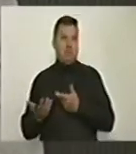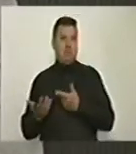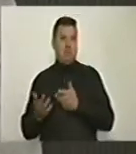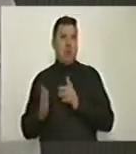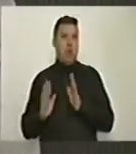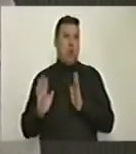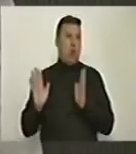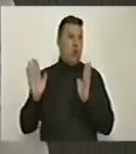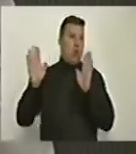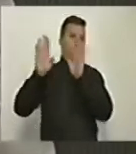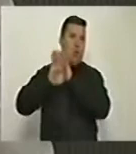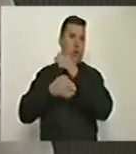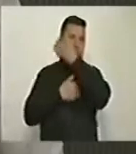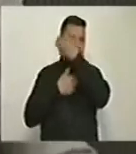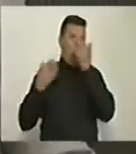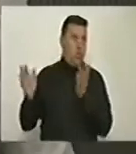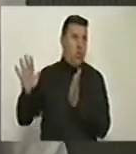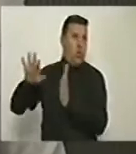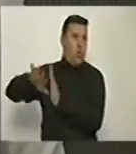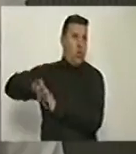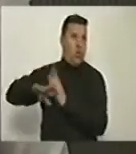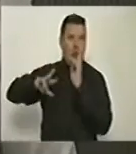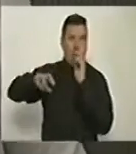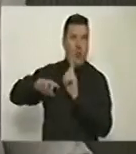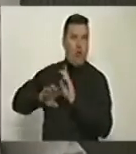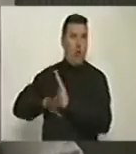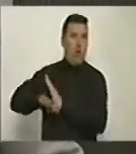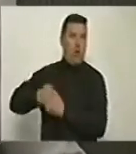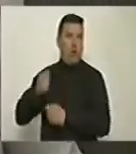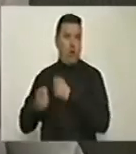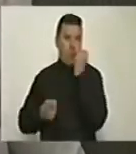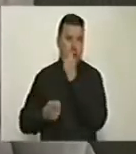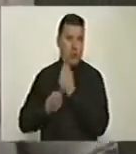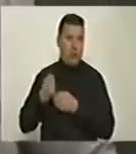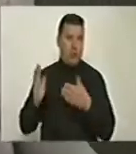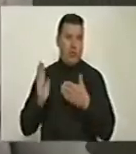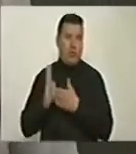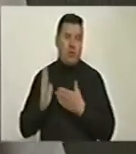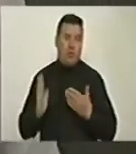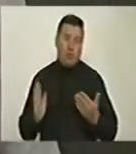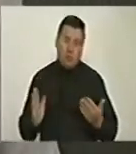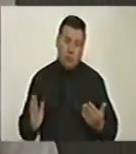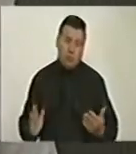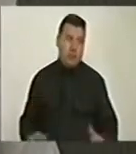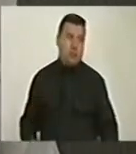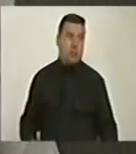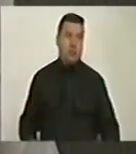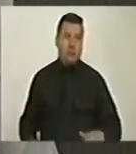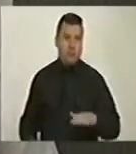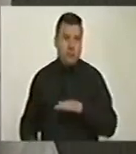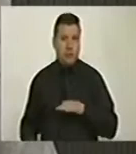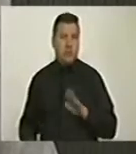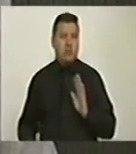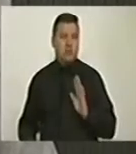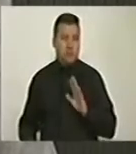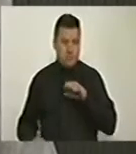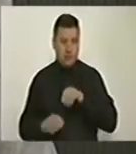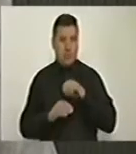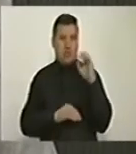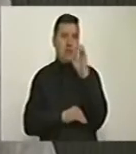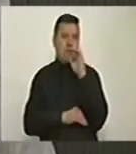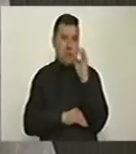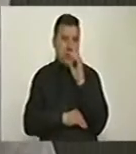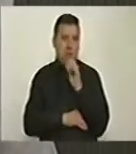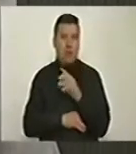taparle al azar que pudiera ser investigado por el negocio del narcotráfico. Y que gracias a Dios los colombianos tienen donde